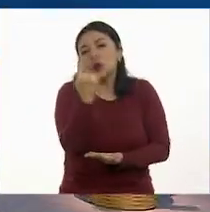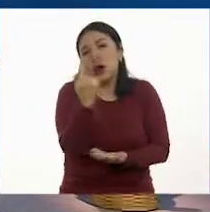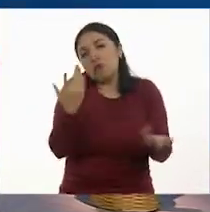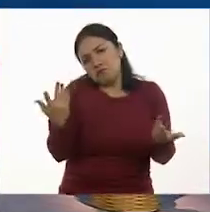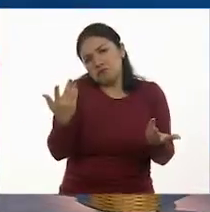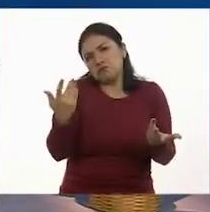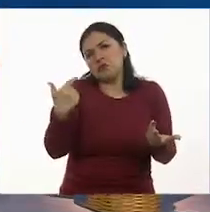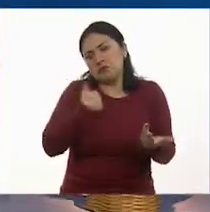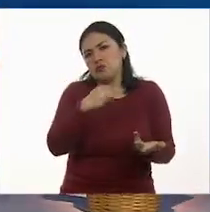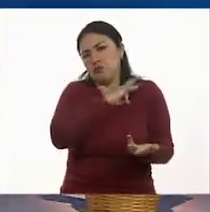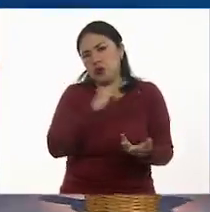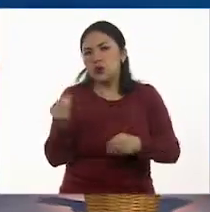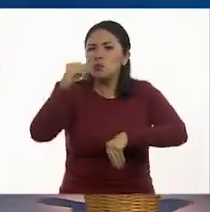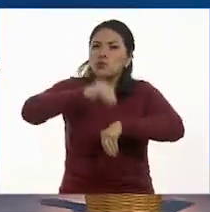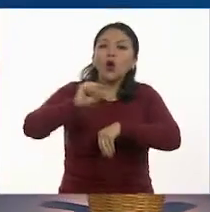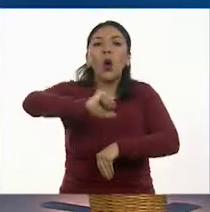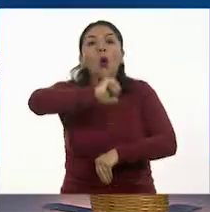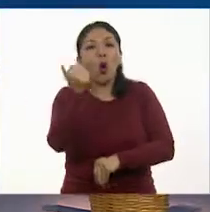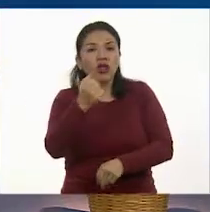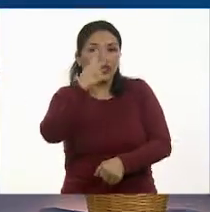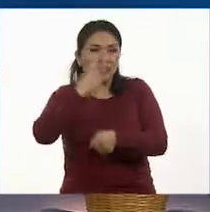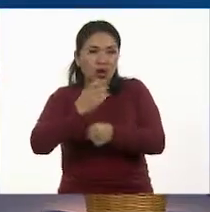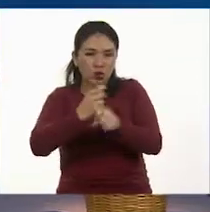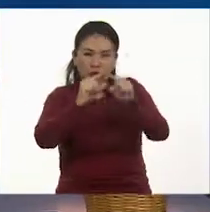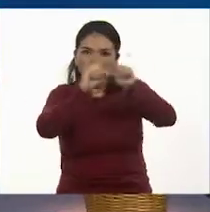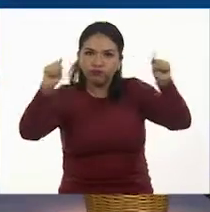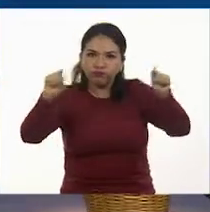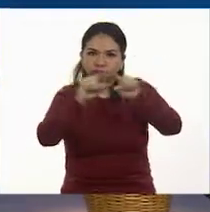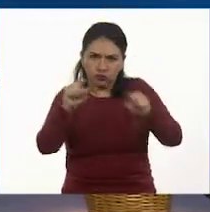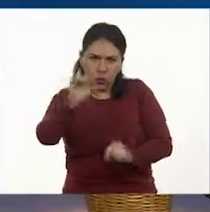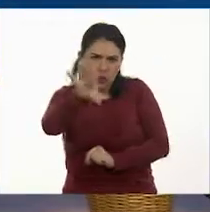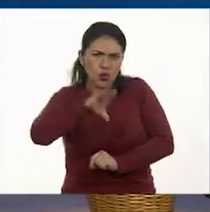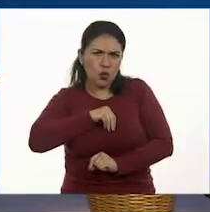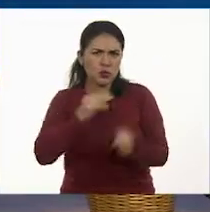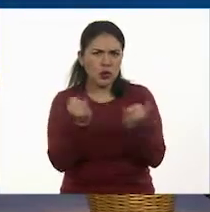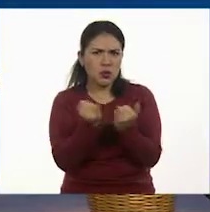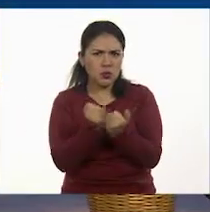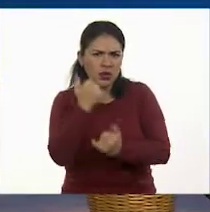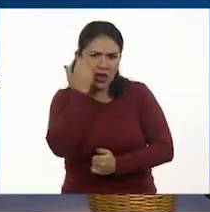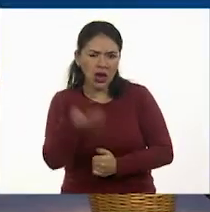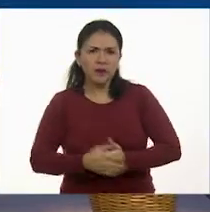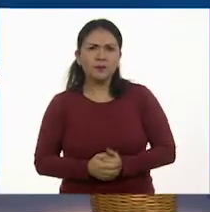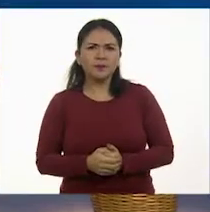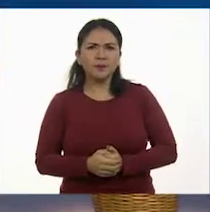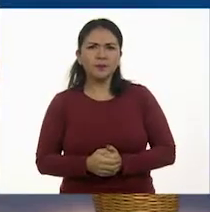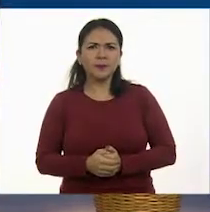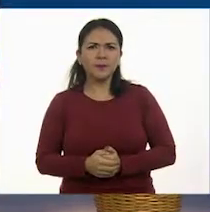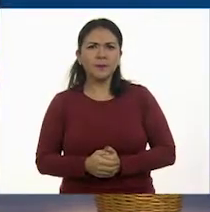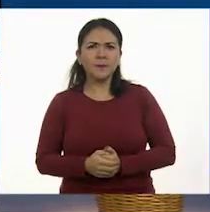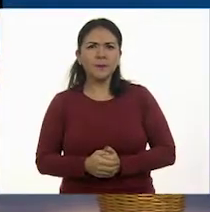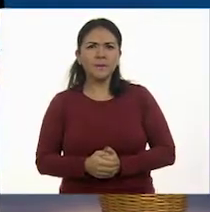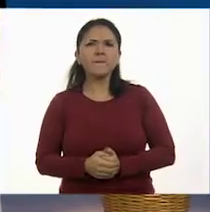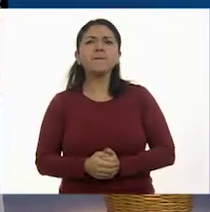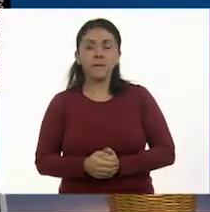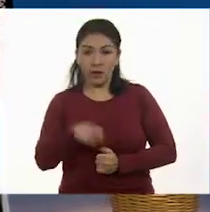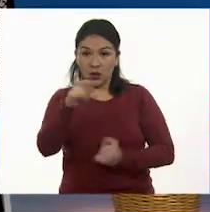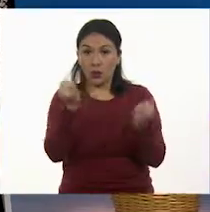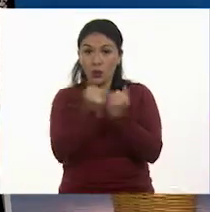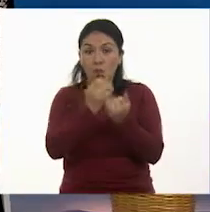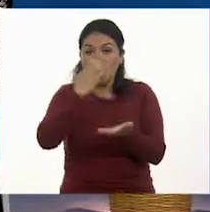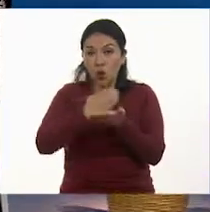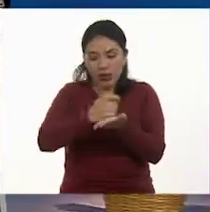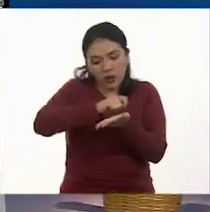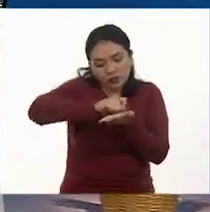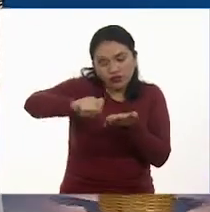Entonces, podrían estar haciendo los mismos trazos que nosotros. Así es que en su libreta tracen estas líneas